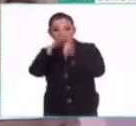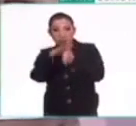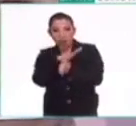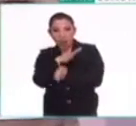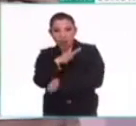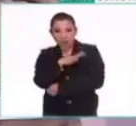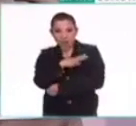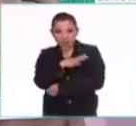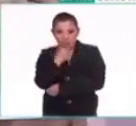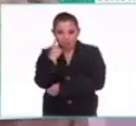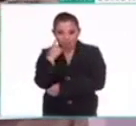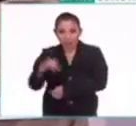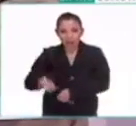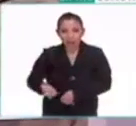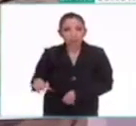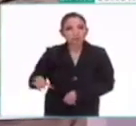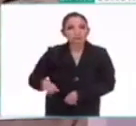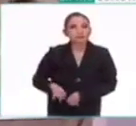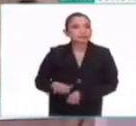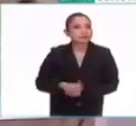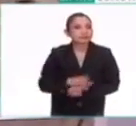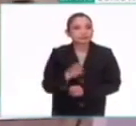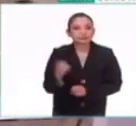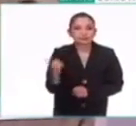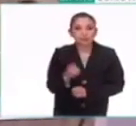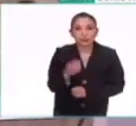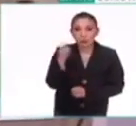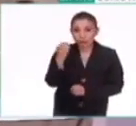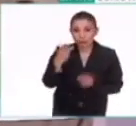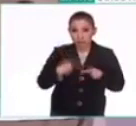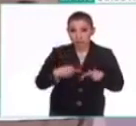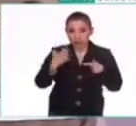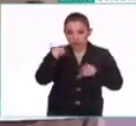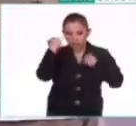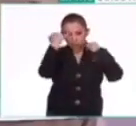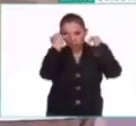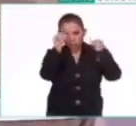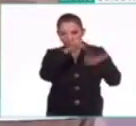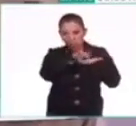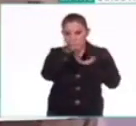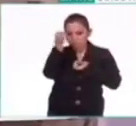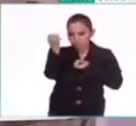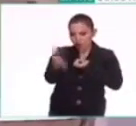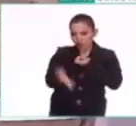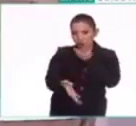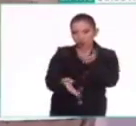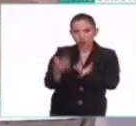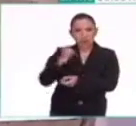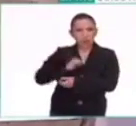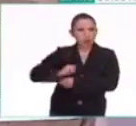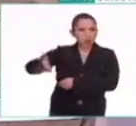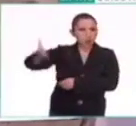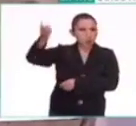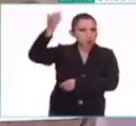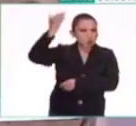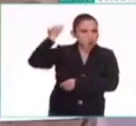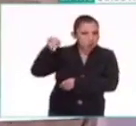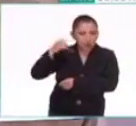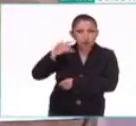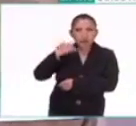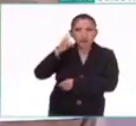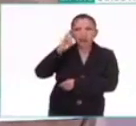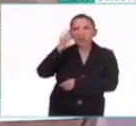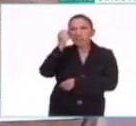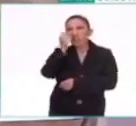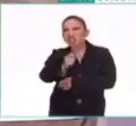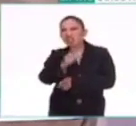Y esto es muy interesante, porque muchos autores hicieron aportaciones, pues desde siglos pasados, tratando de